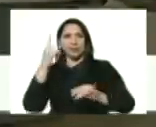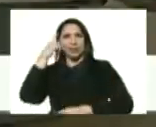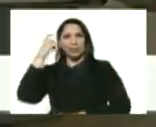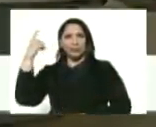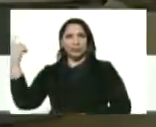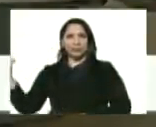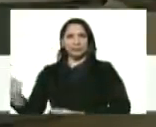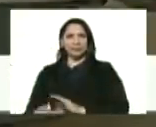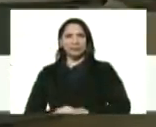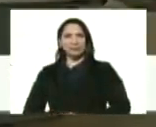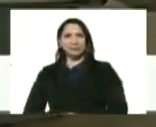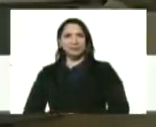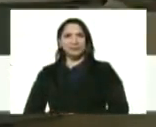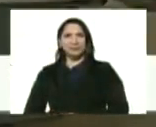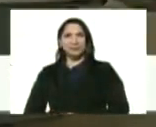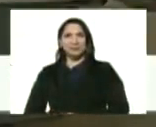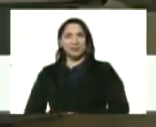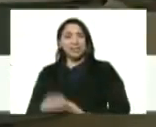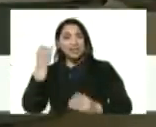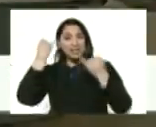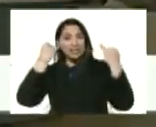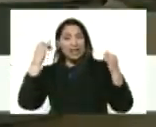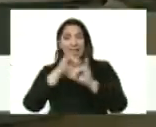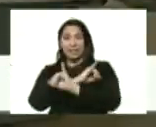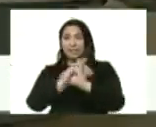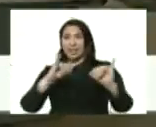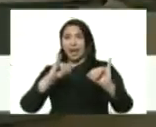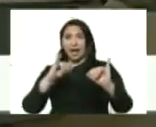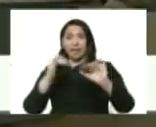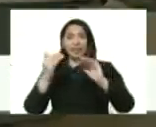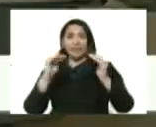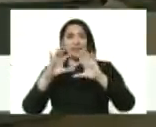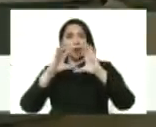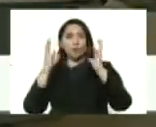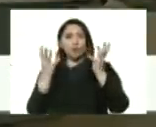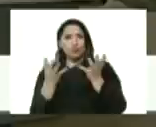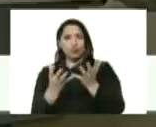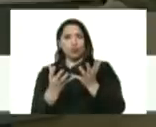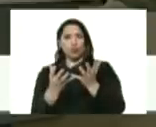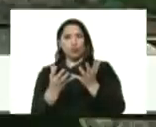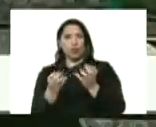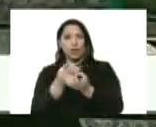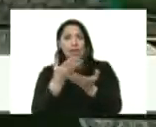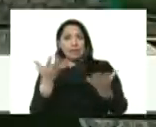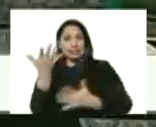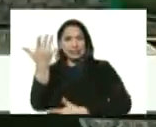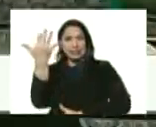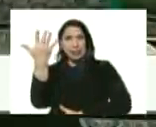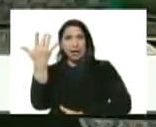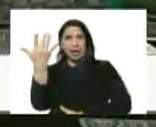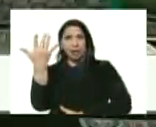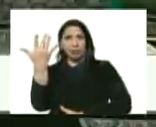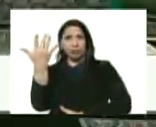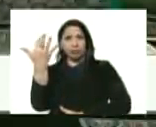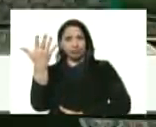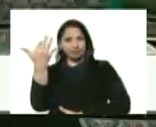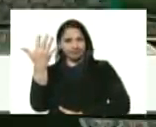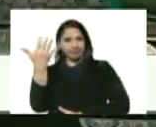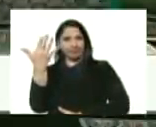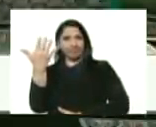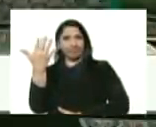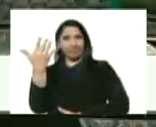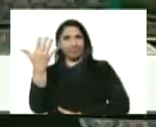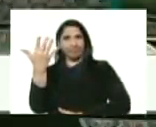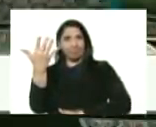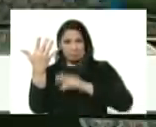en que ya estabilizado el mundo esta mano que ustedes ven aquí esta